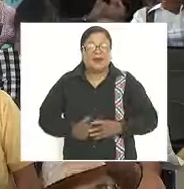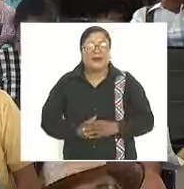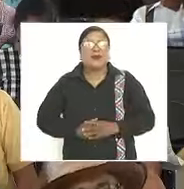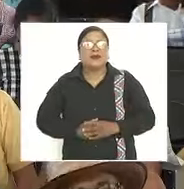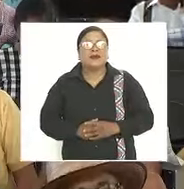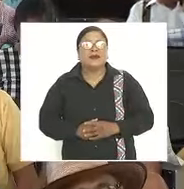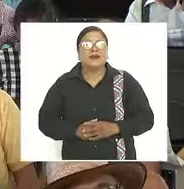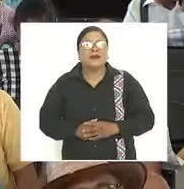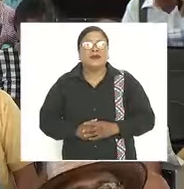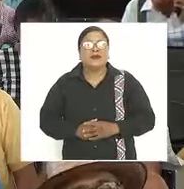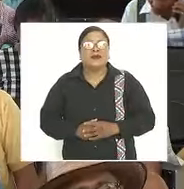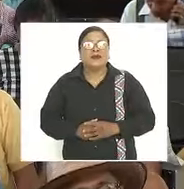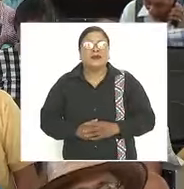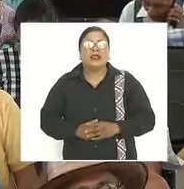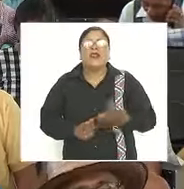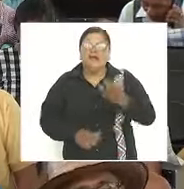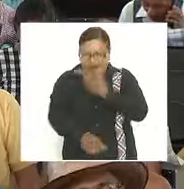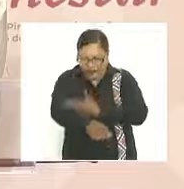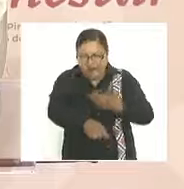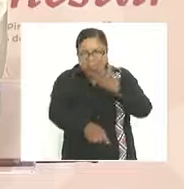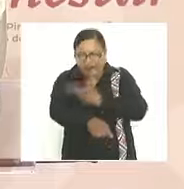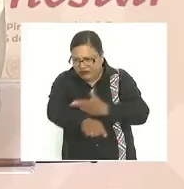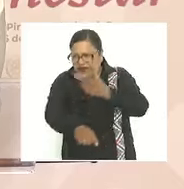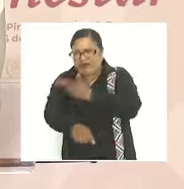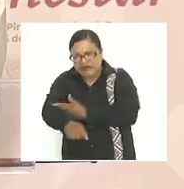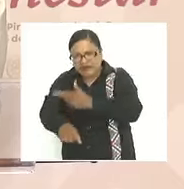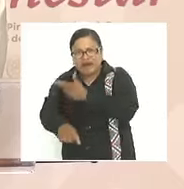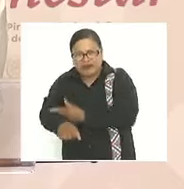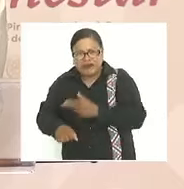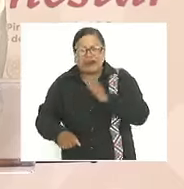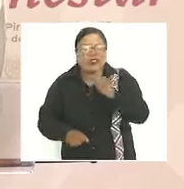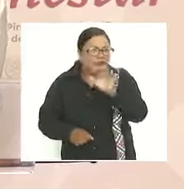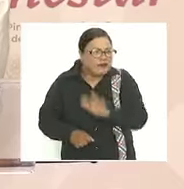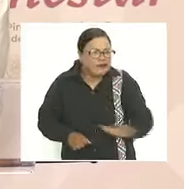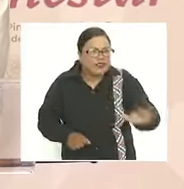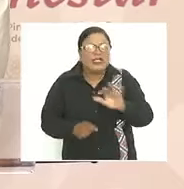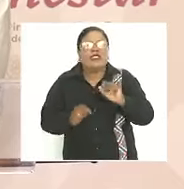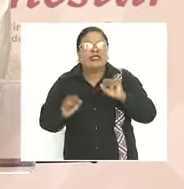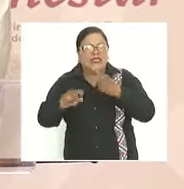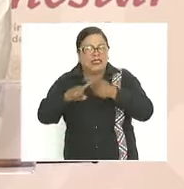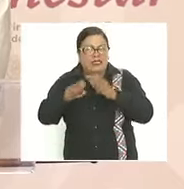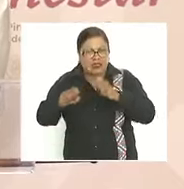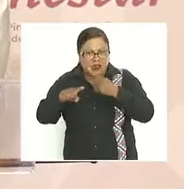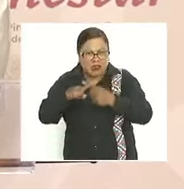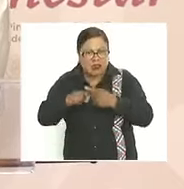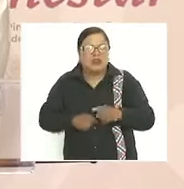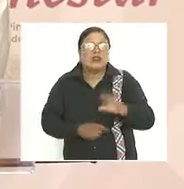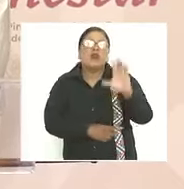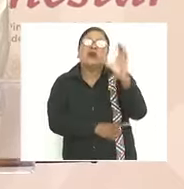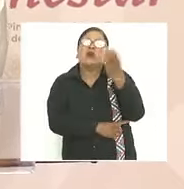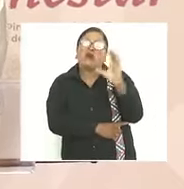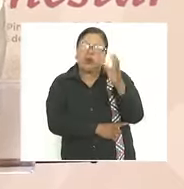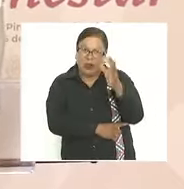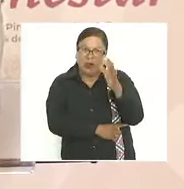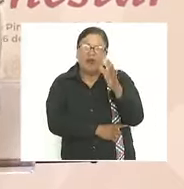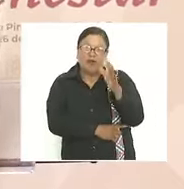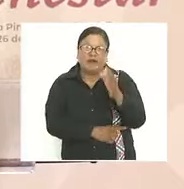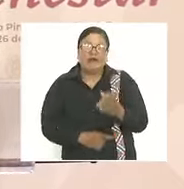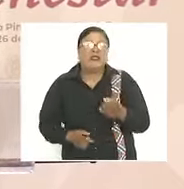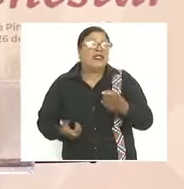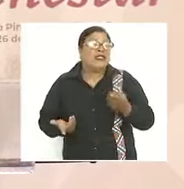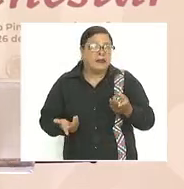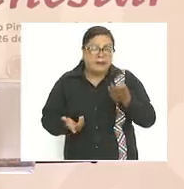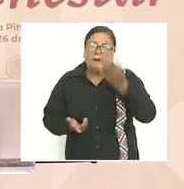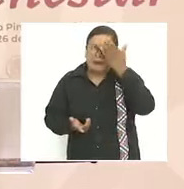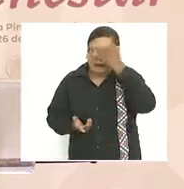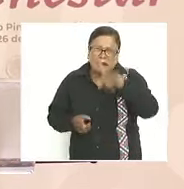estamos rehabilitando el puerto de Salina Cruz puerto de Cuatzacoalcos ¿saben quién hizo ese